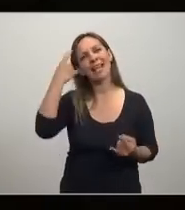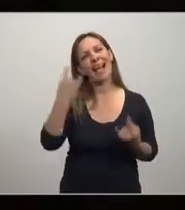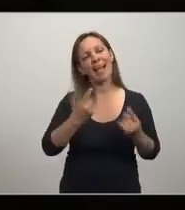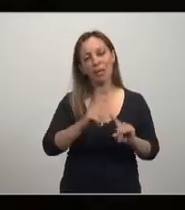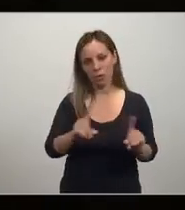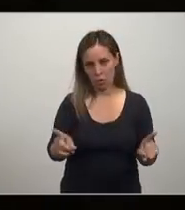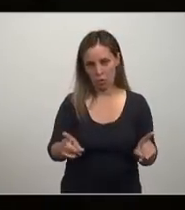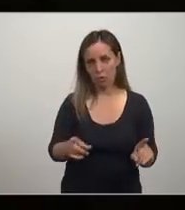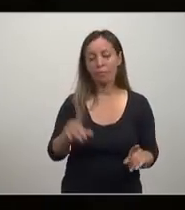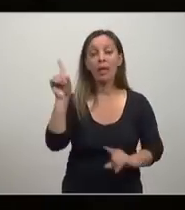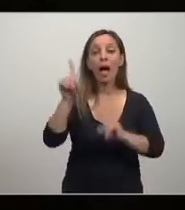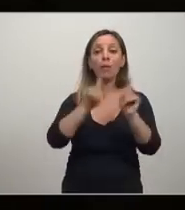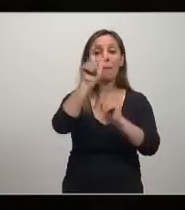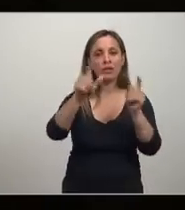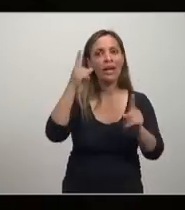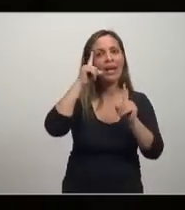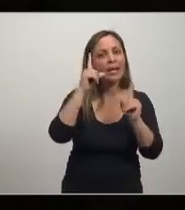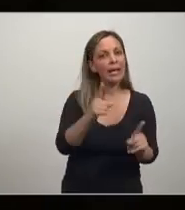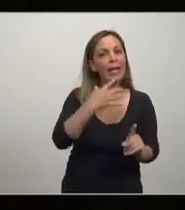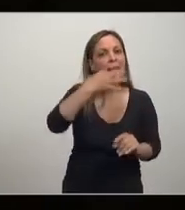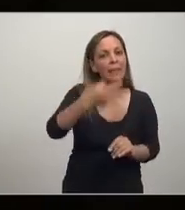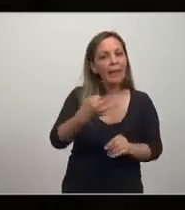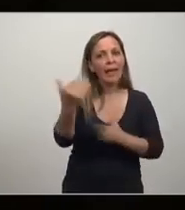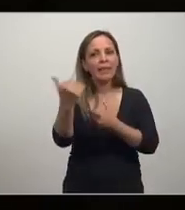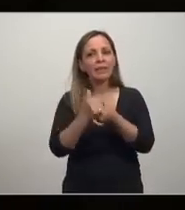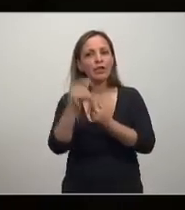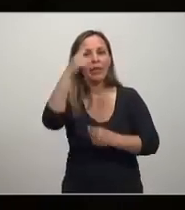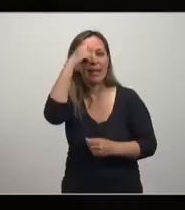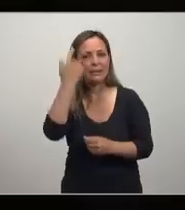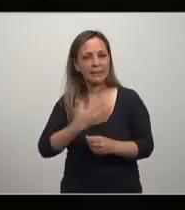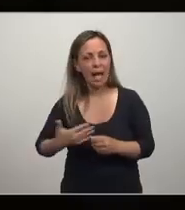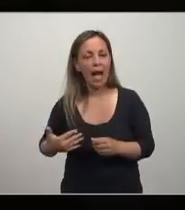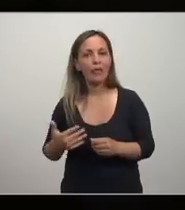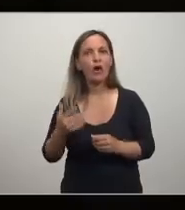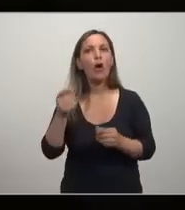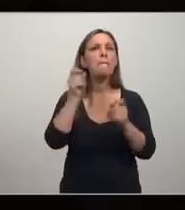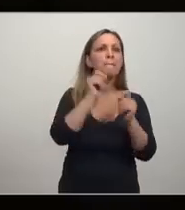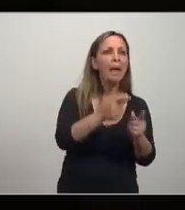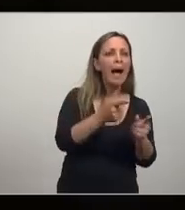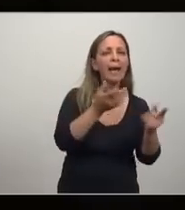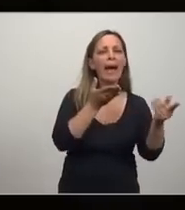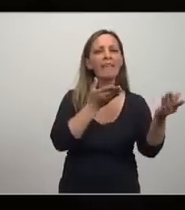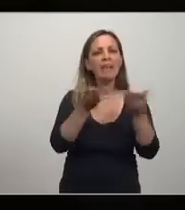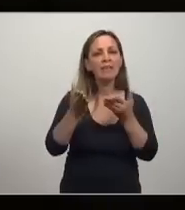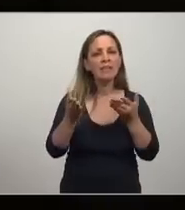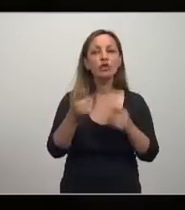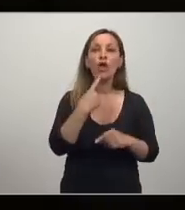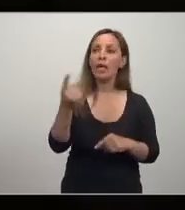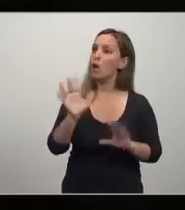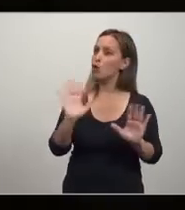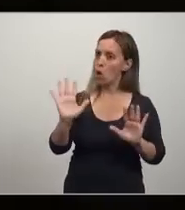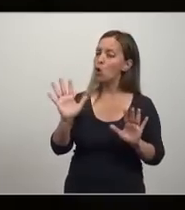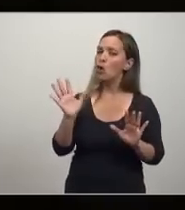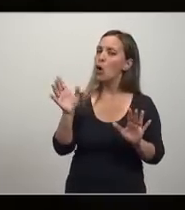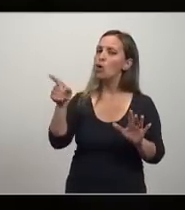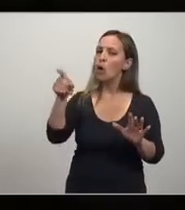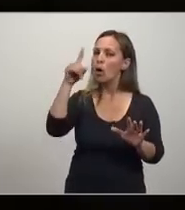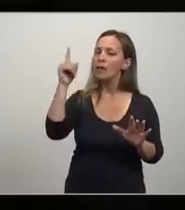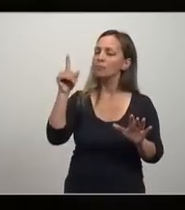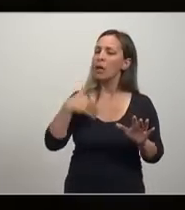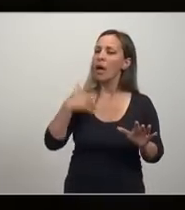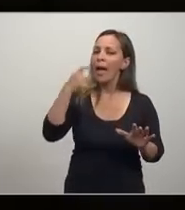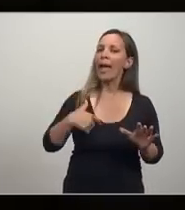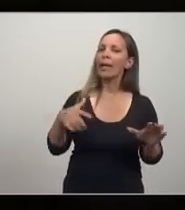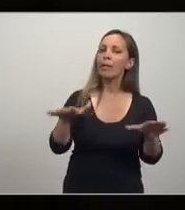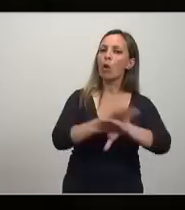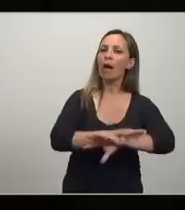alguien que en verdad crea en la intervención del Estado acción colectiva y en función de la evidencia dura diga, no, no, no, Estado equivocado y la verdad es